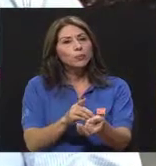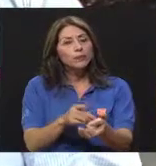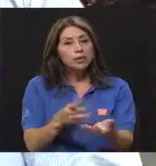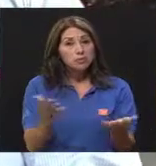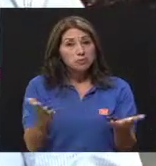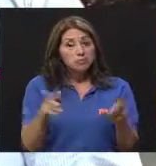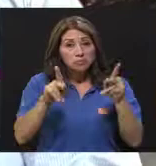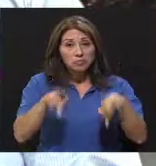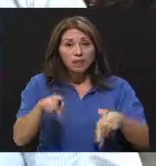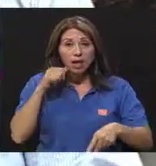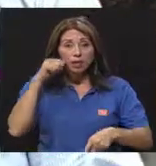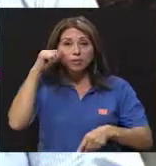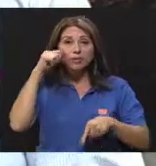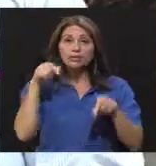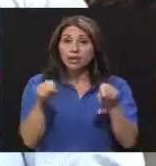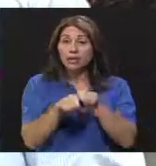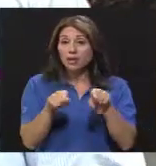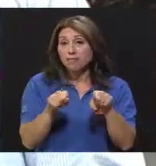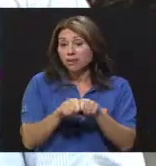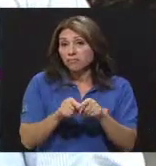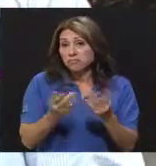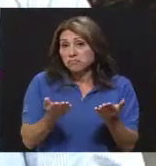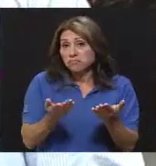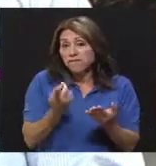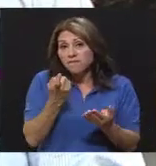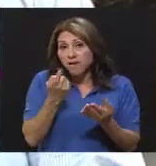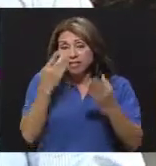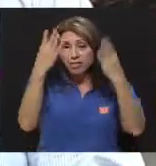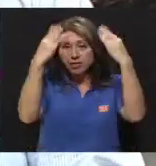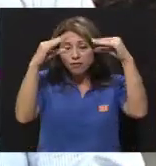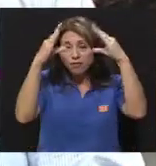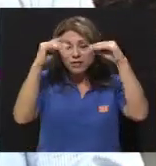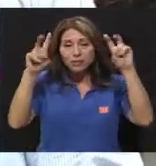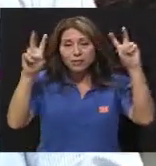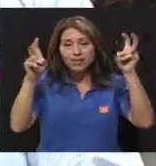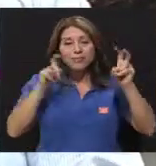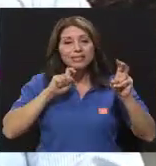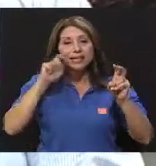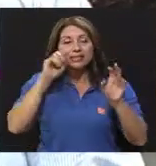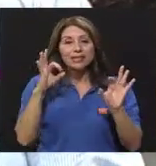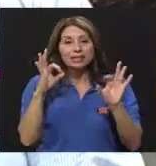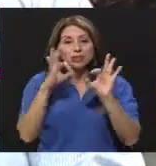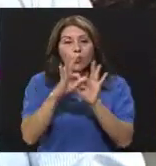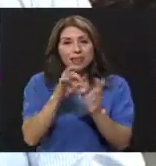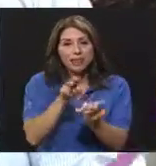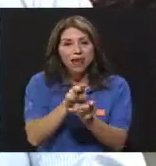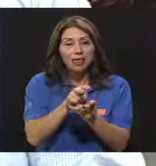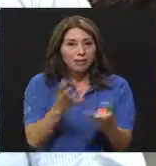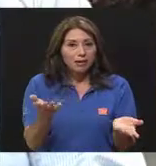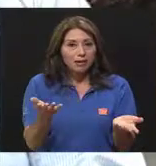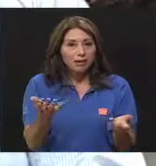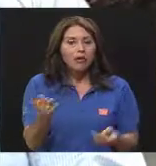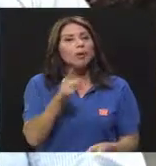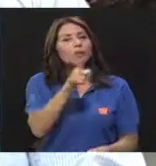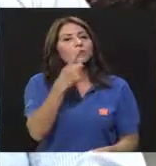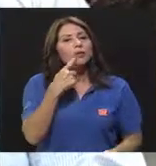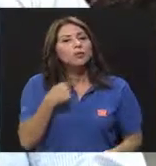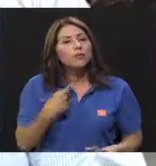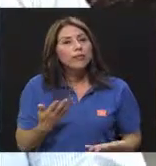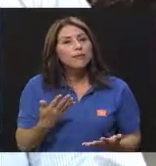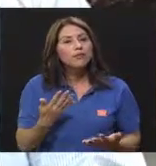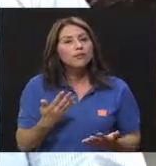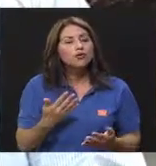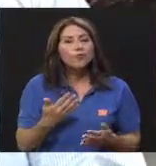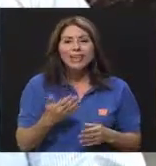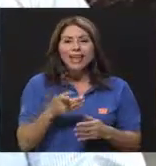los adultos también pueden tener falta de información en temas de sexualidad, como usted nos comentaba, ¿cómo podríamos mejorar